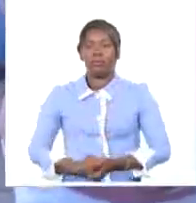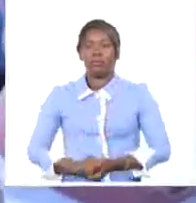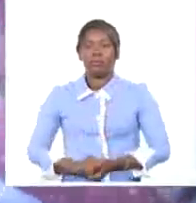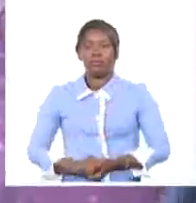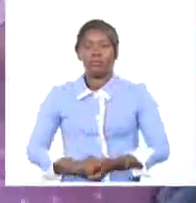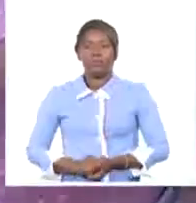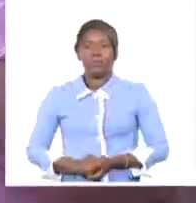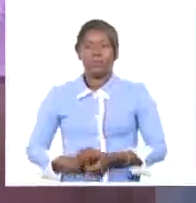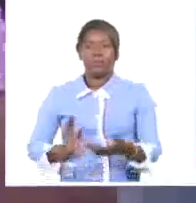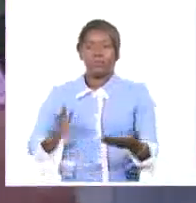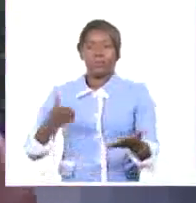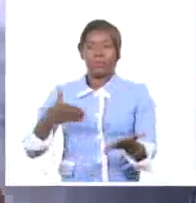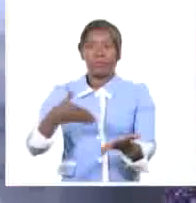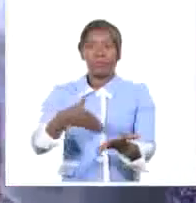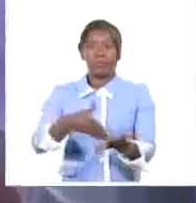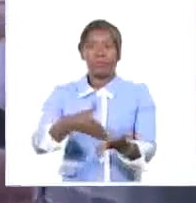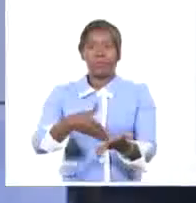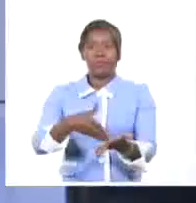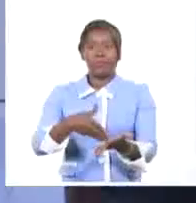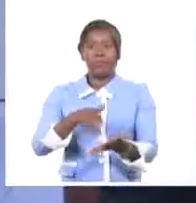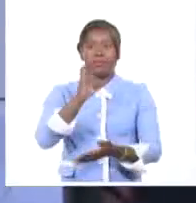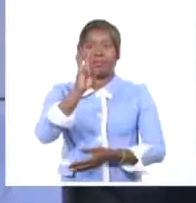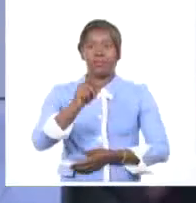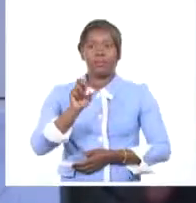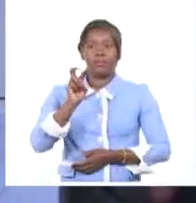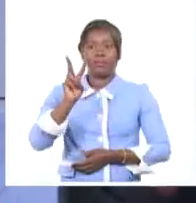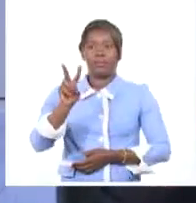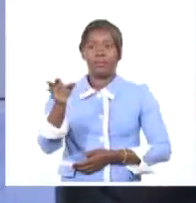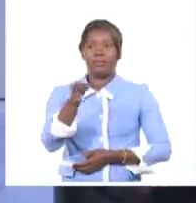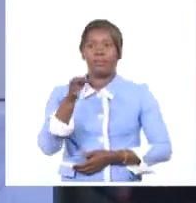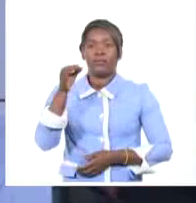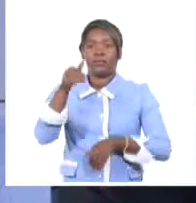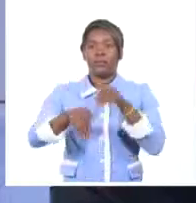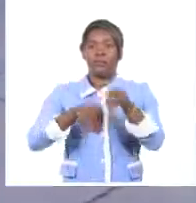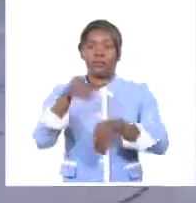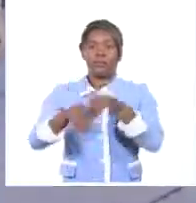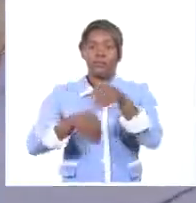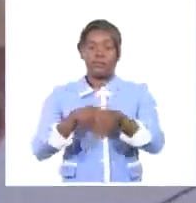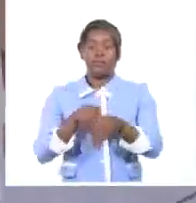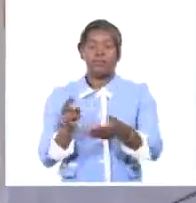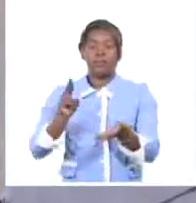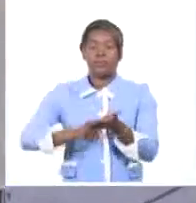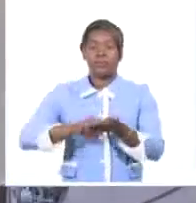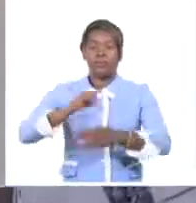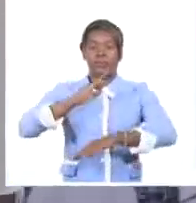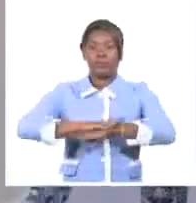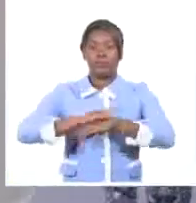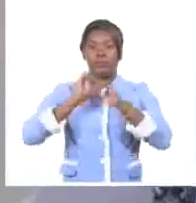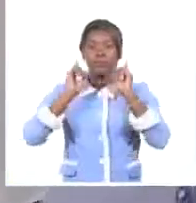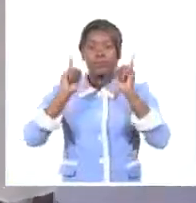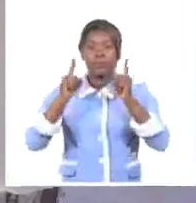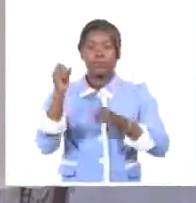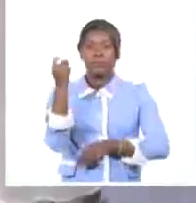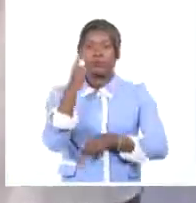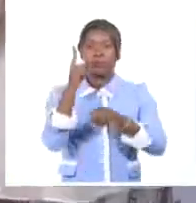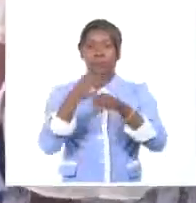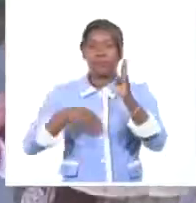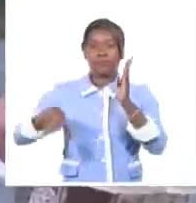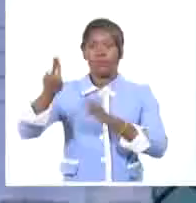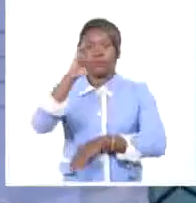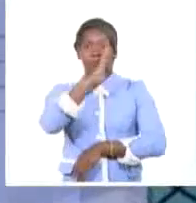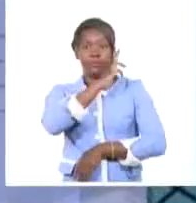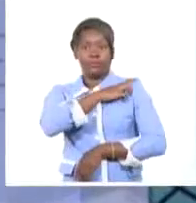Al llegar al colegio electoral número 2 del municipio capitalino de Playa, el miembro del buro político y primer ministro Manuel